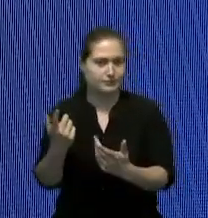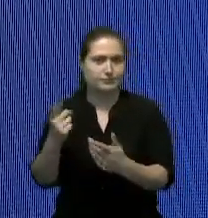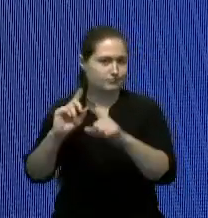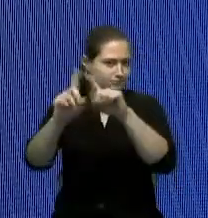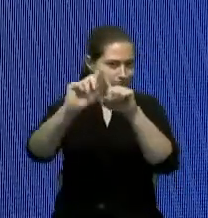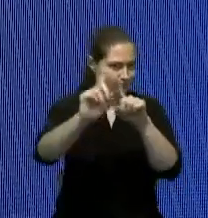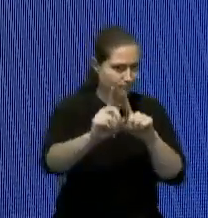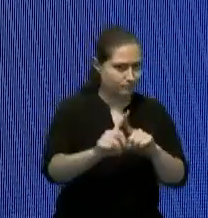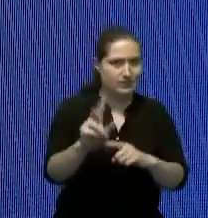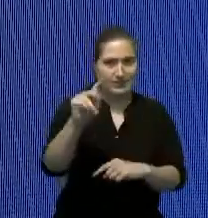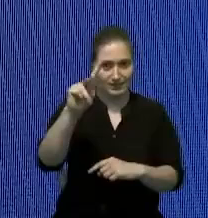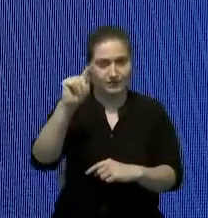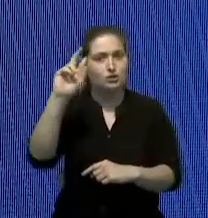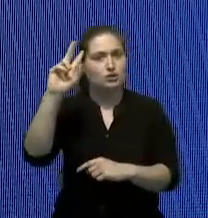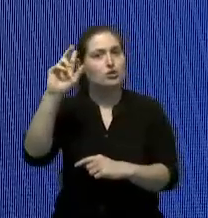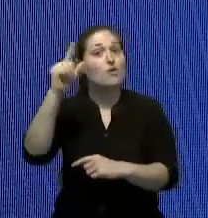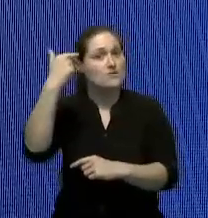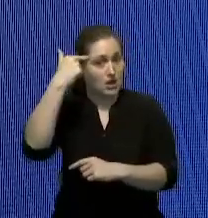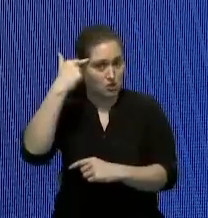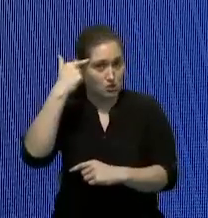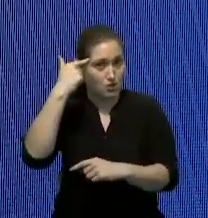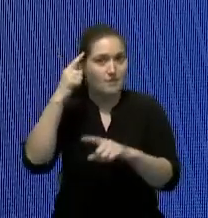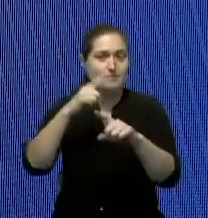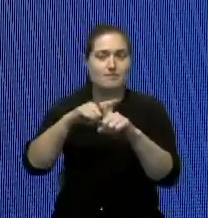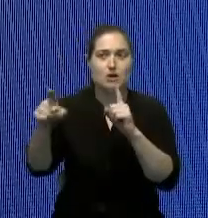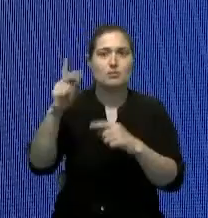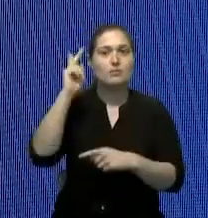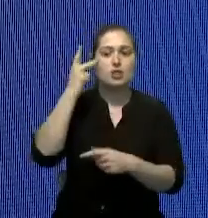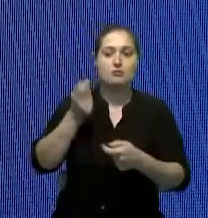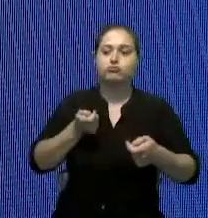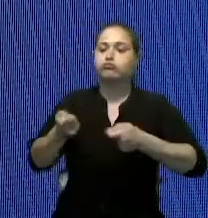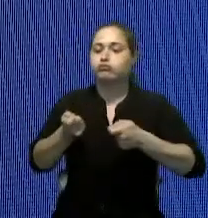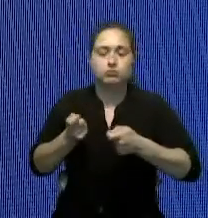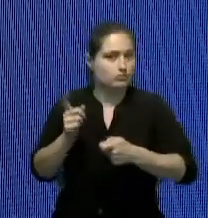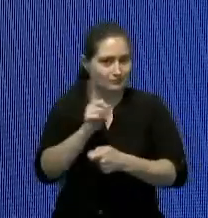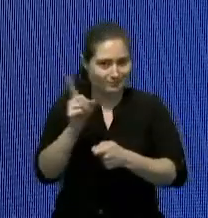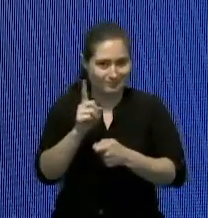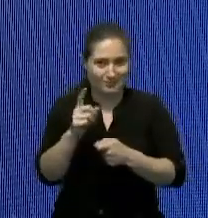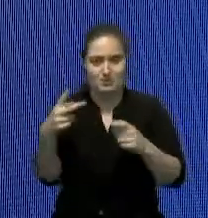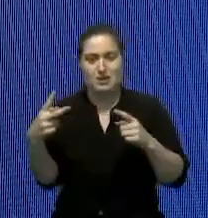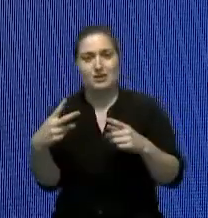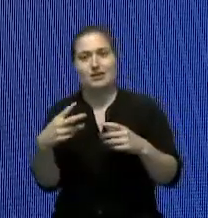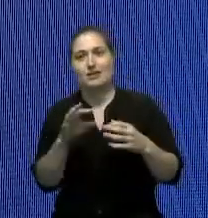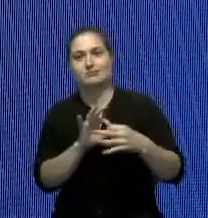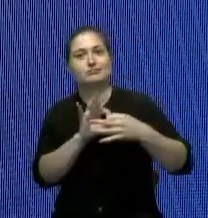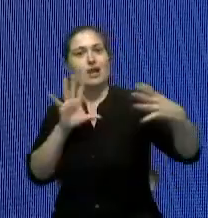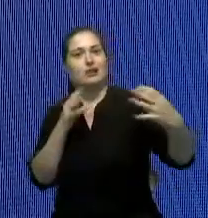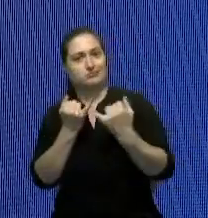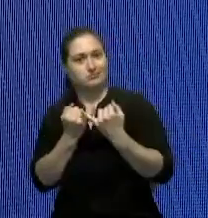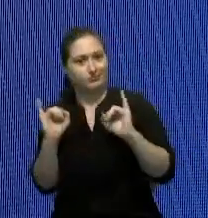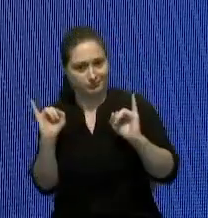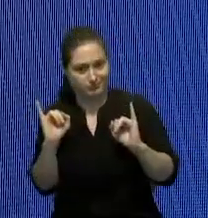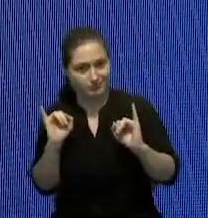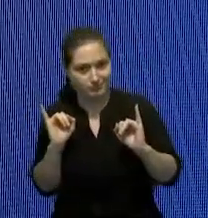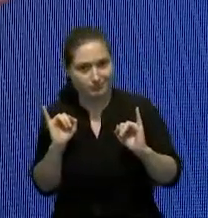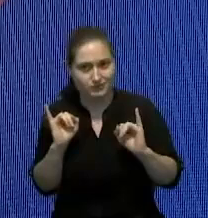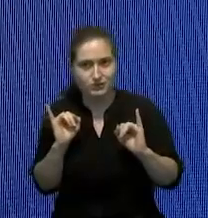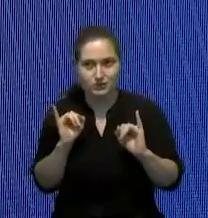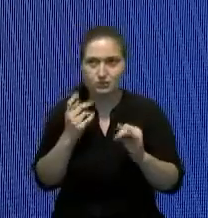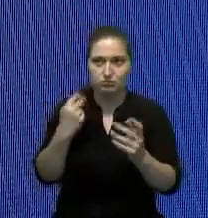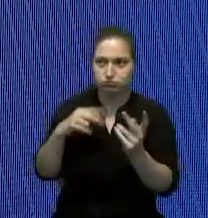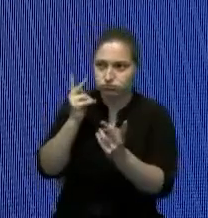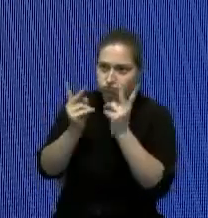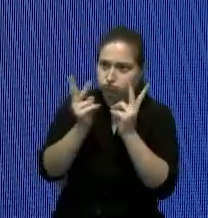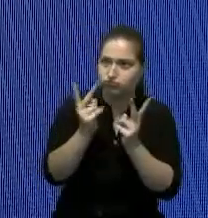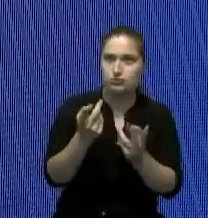televisiones estatales que son alejadas de la política pero que nos enseñan también todas las cuestiones positivas y los incidentes